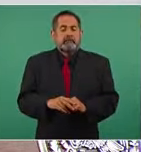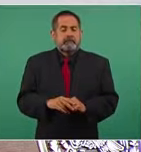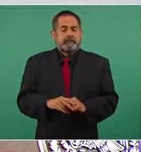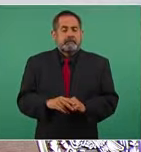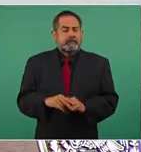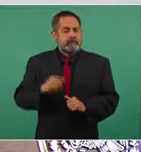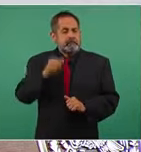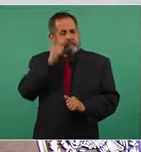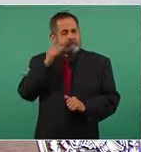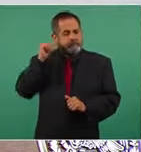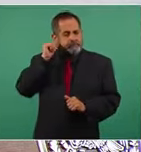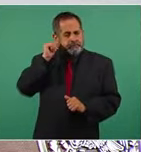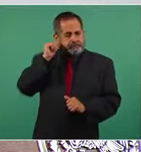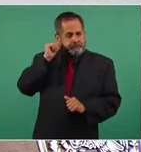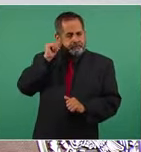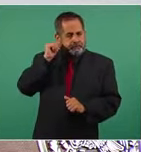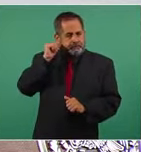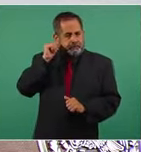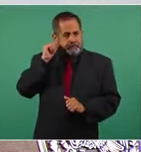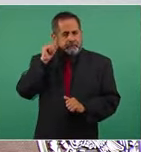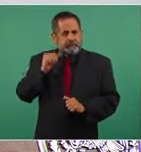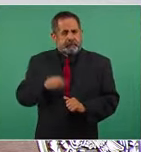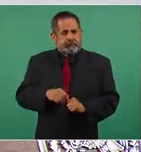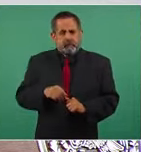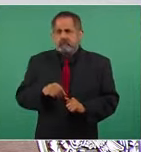tuvimos 57